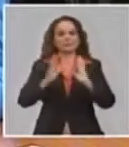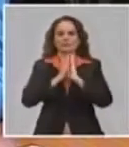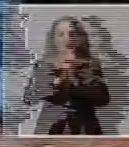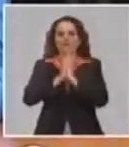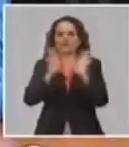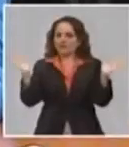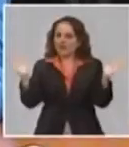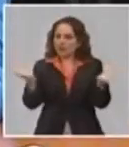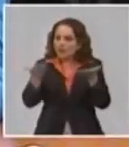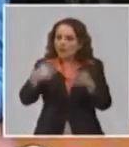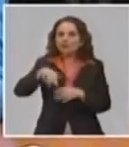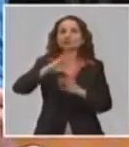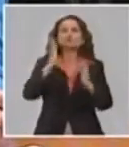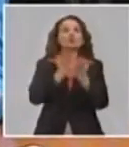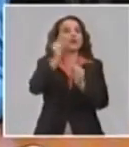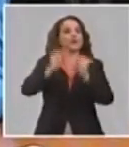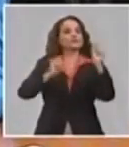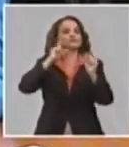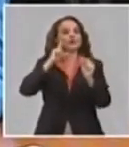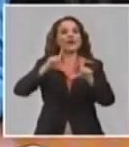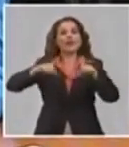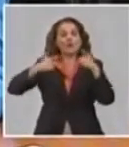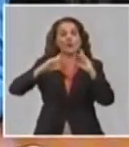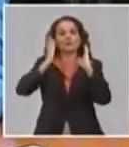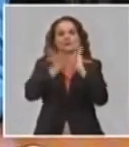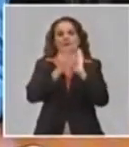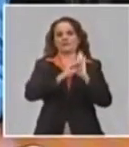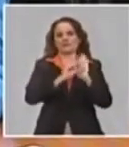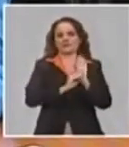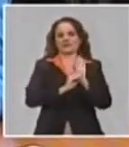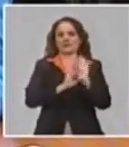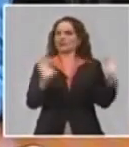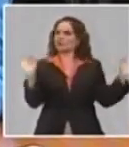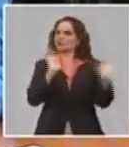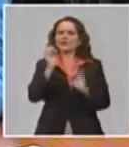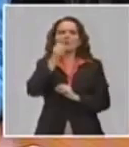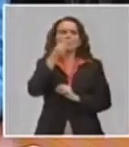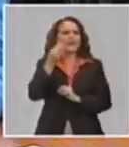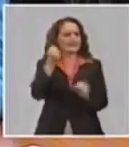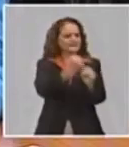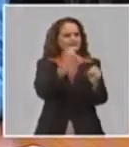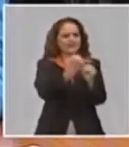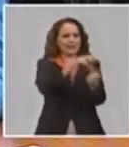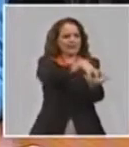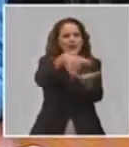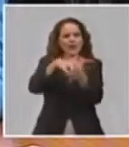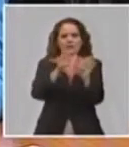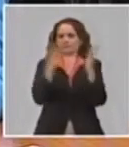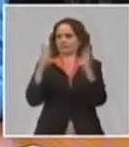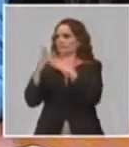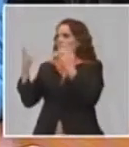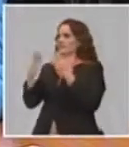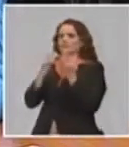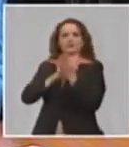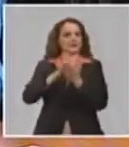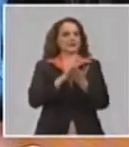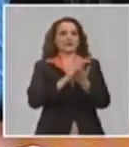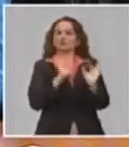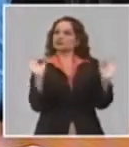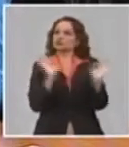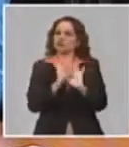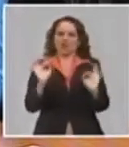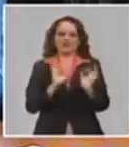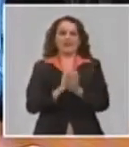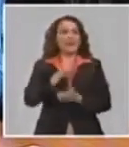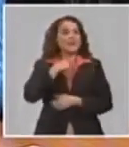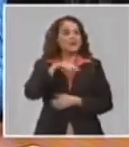abrir todos los centros de trabajo con la normalidad que teníamos anteriormente. Me refiero fundamentalmente al sector presupuestado de la economía, porque el sector productivo